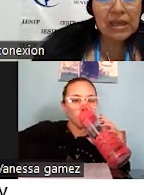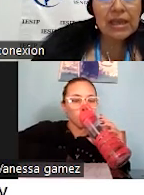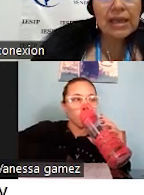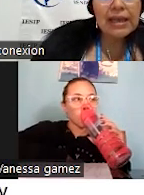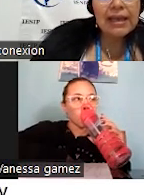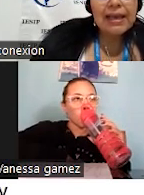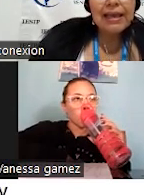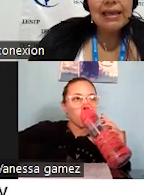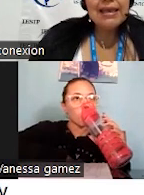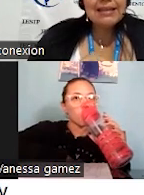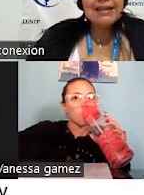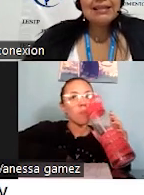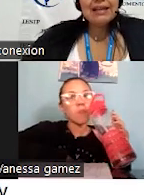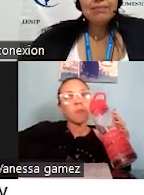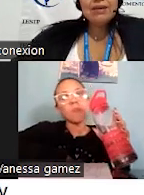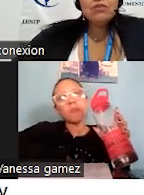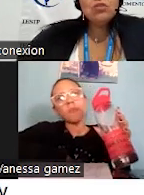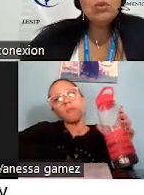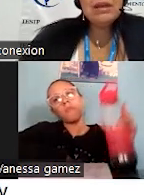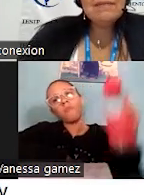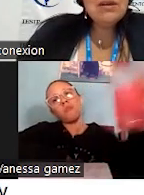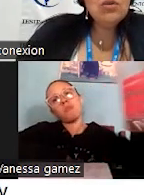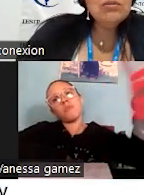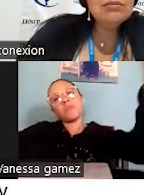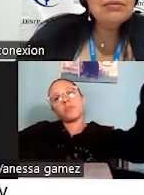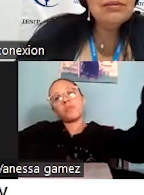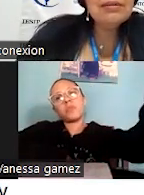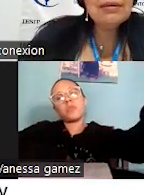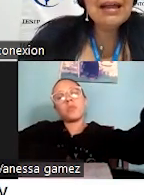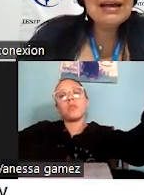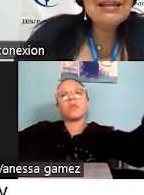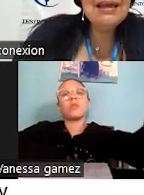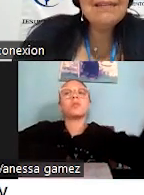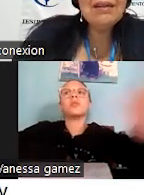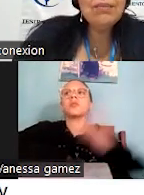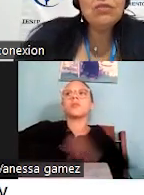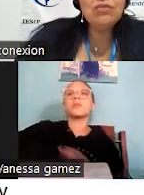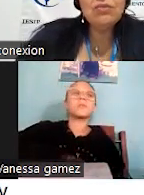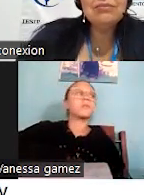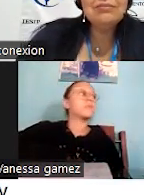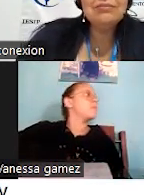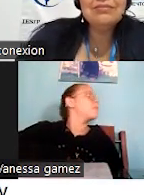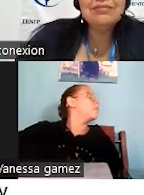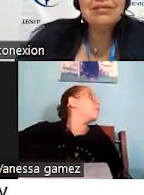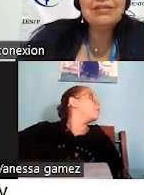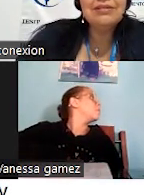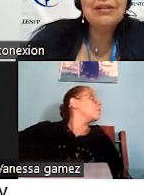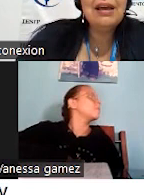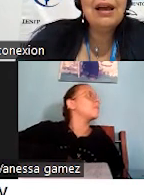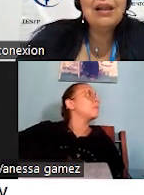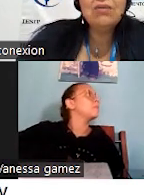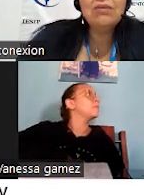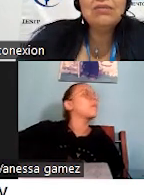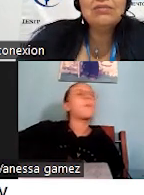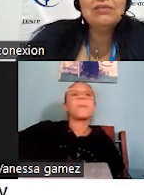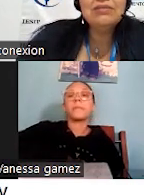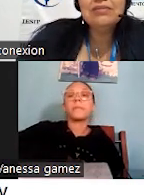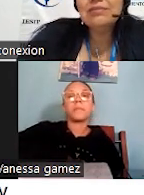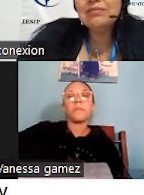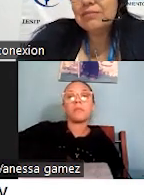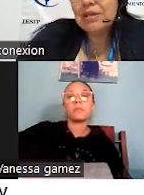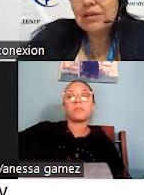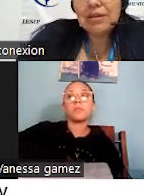y en el servicio turístico, la calidad de servicio es algo